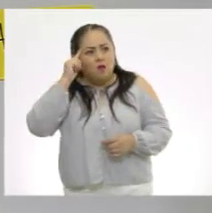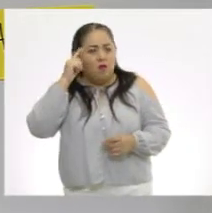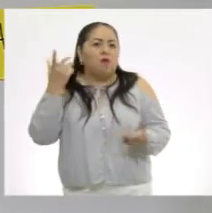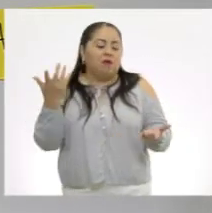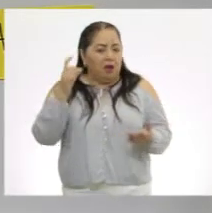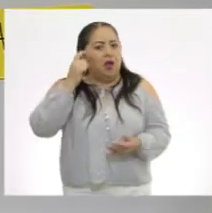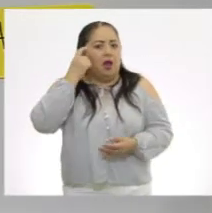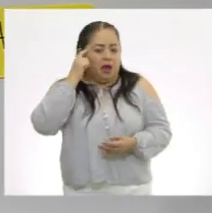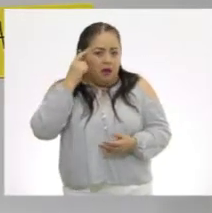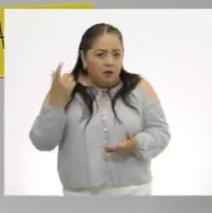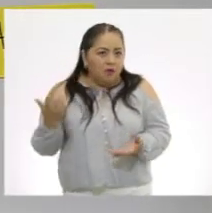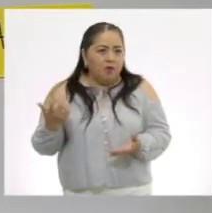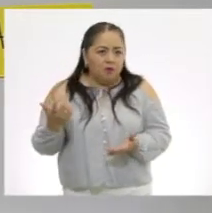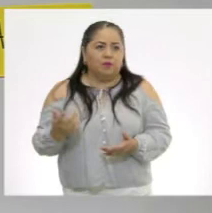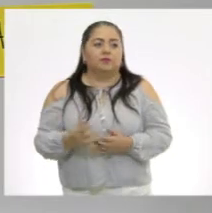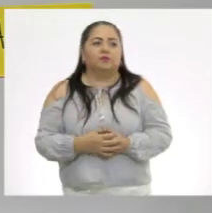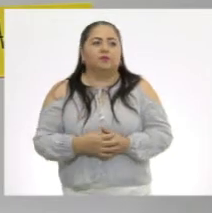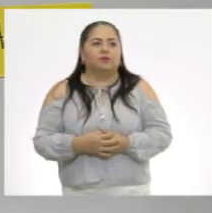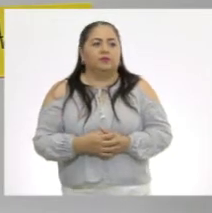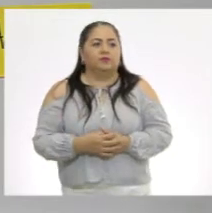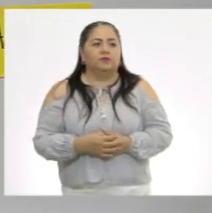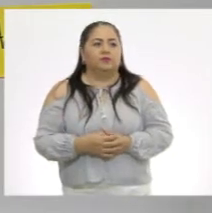Enojo. Ajá.